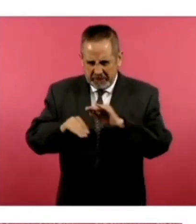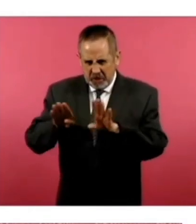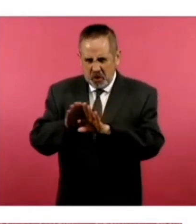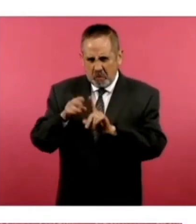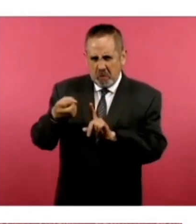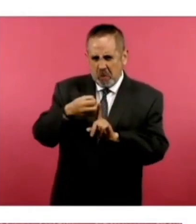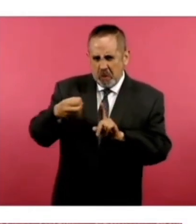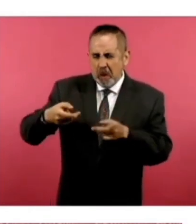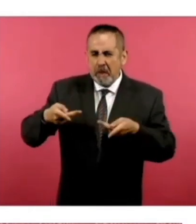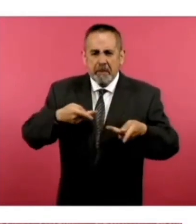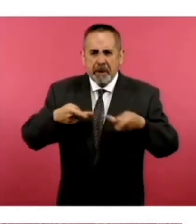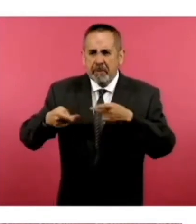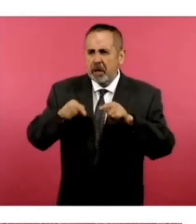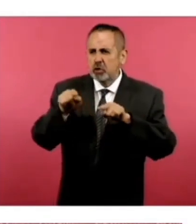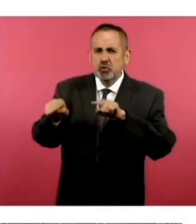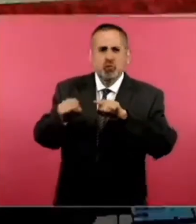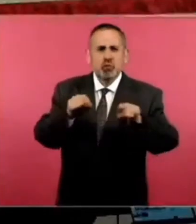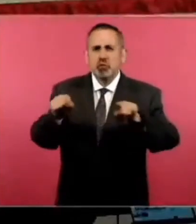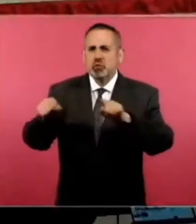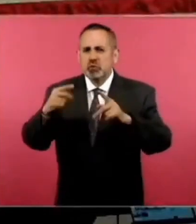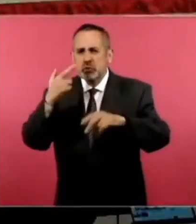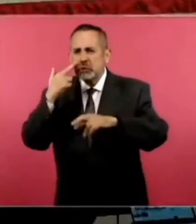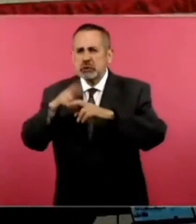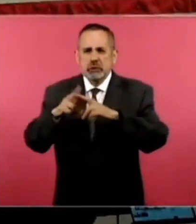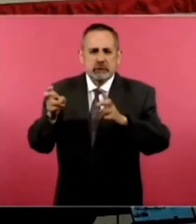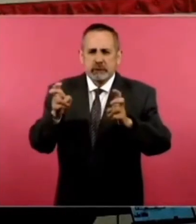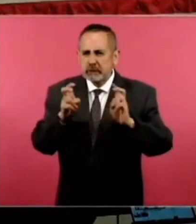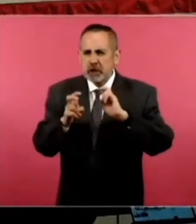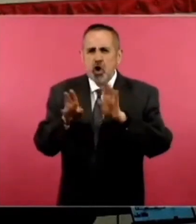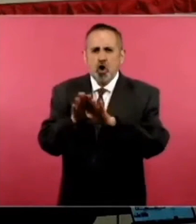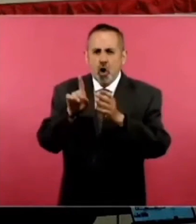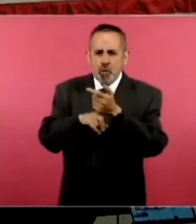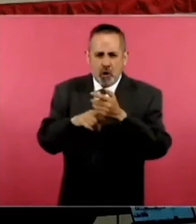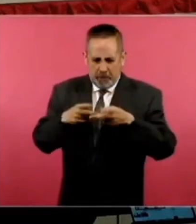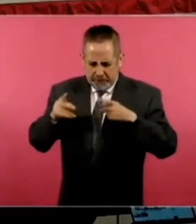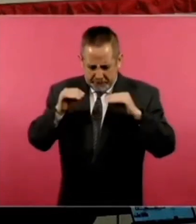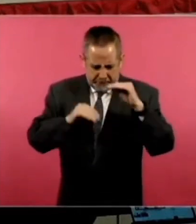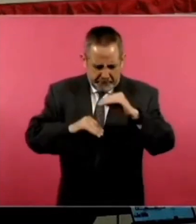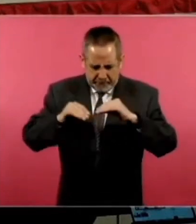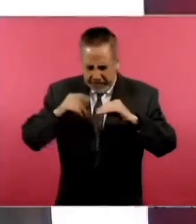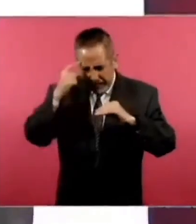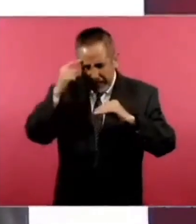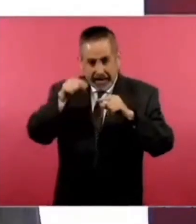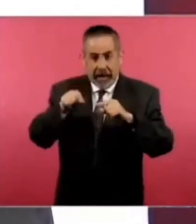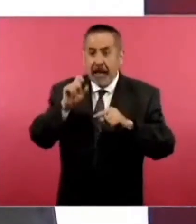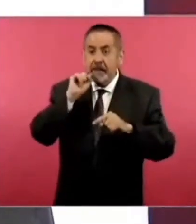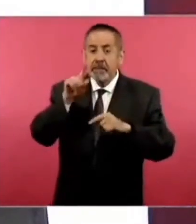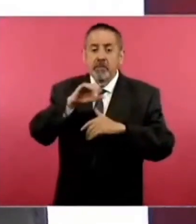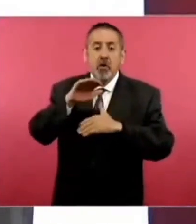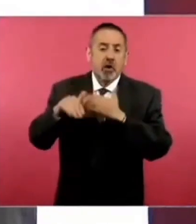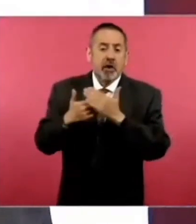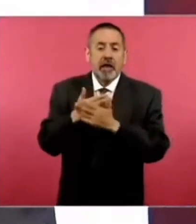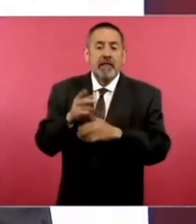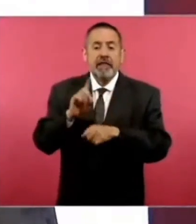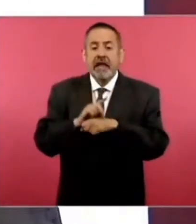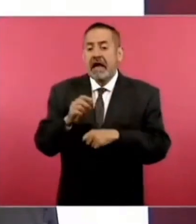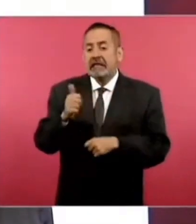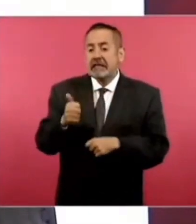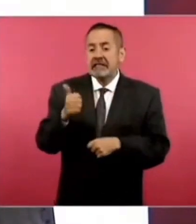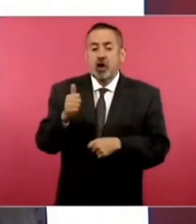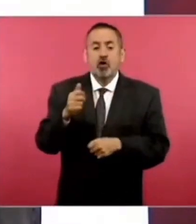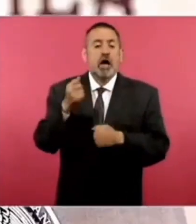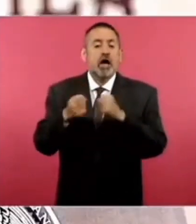organizó y distribuyó las funciones de los ladrones, así como la ubicación que tendrían cada uno en aquella mañana del 6 de agosto del